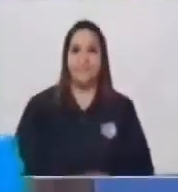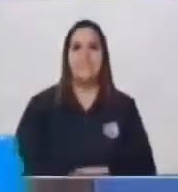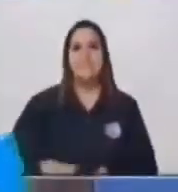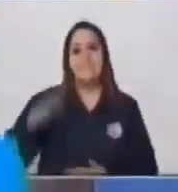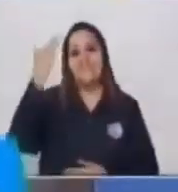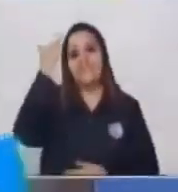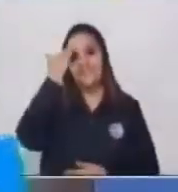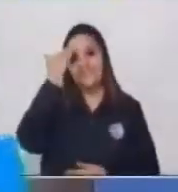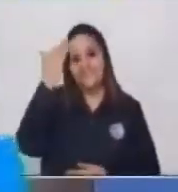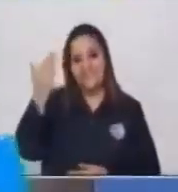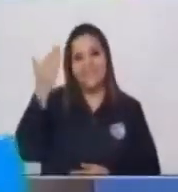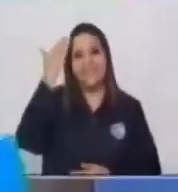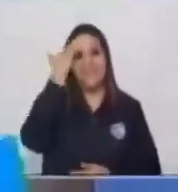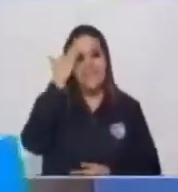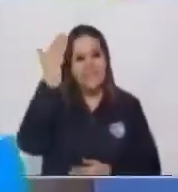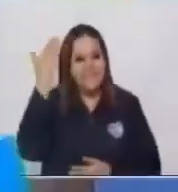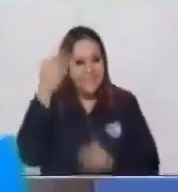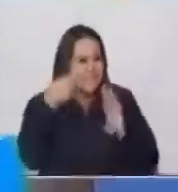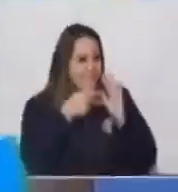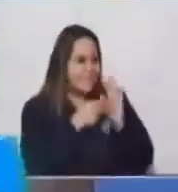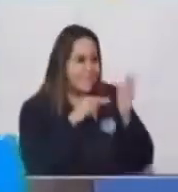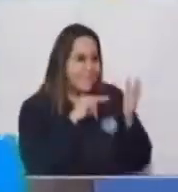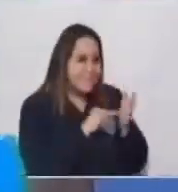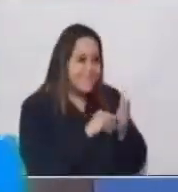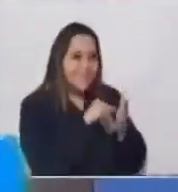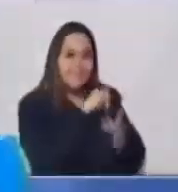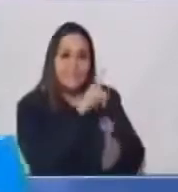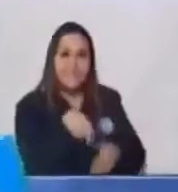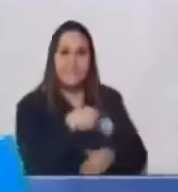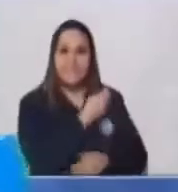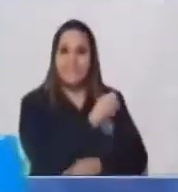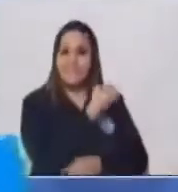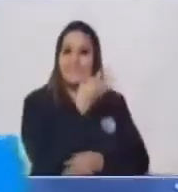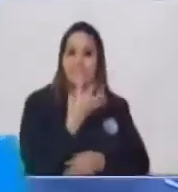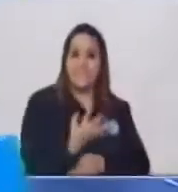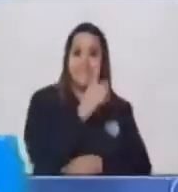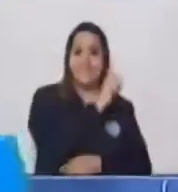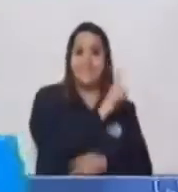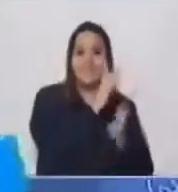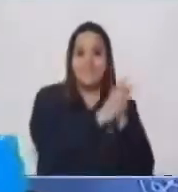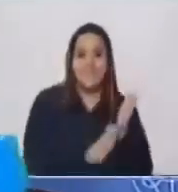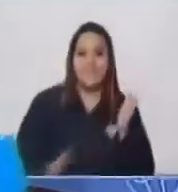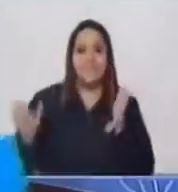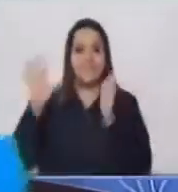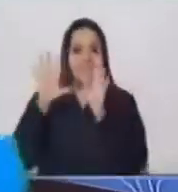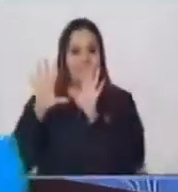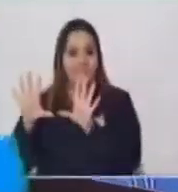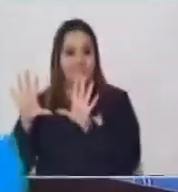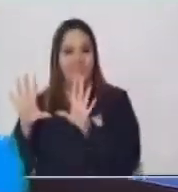hola, ¿eso qué es? Son los números del 1 al 10